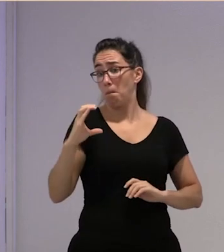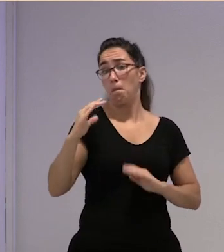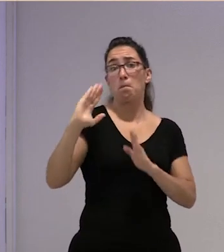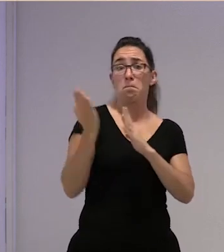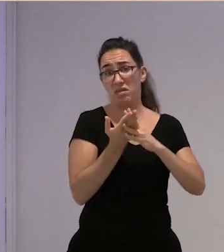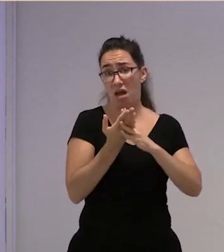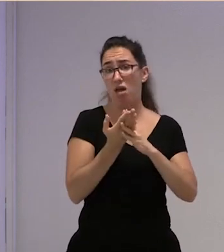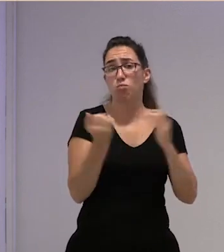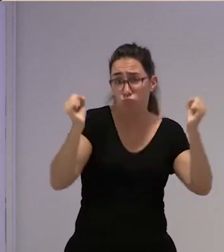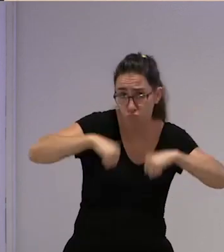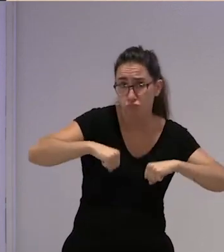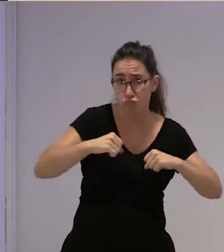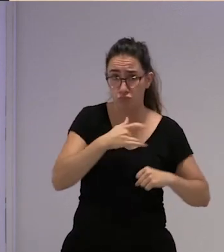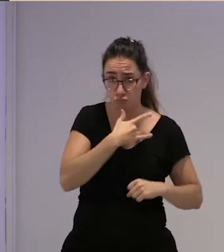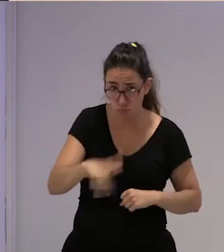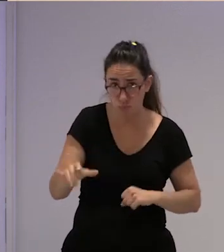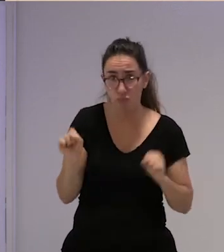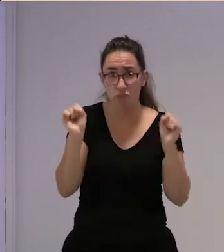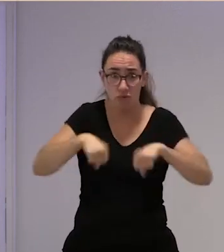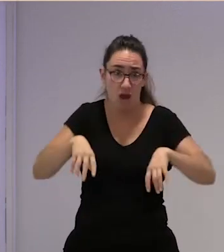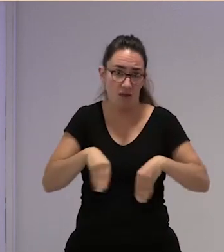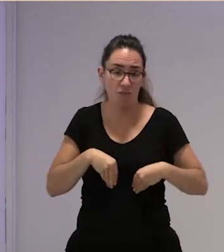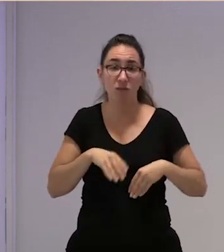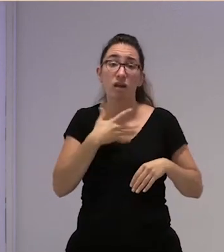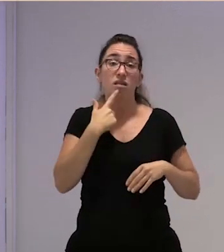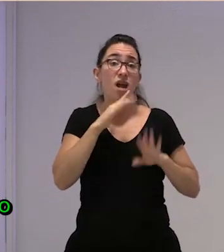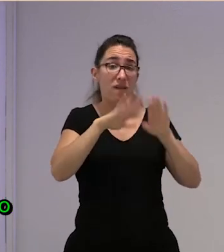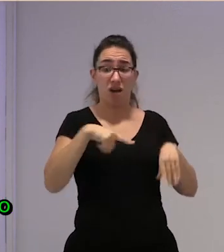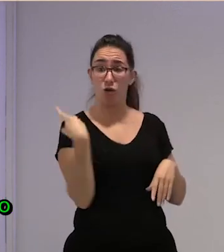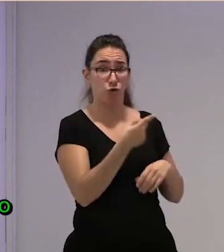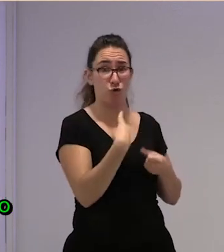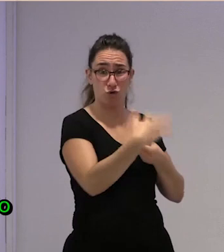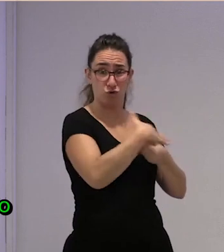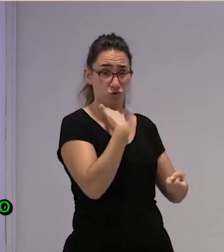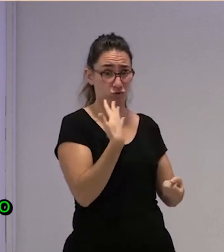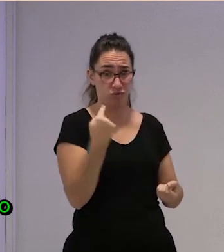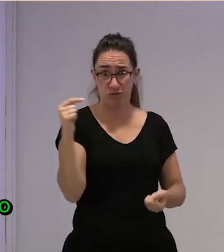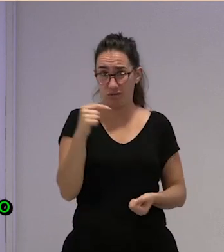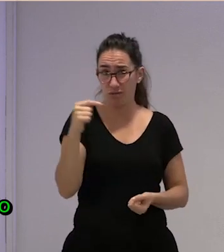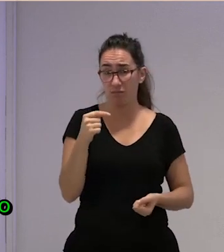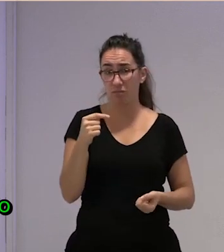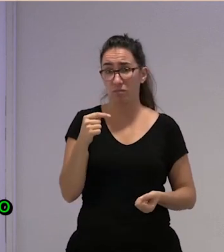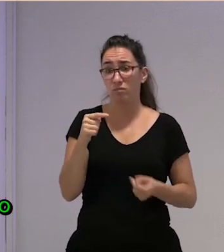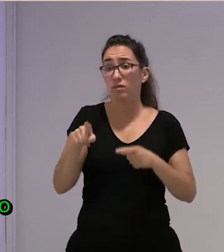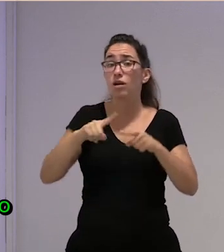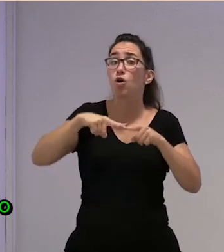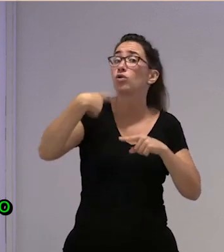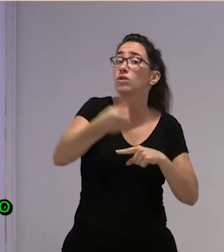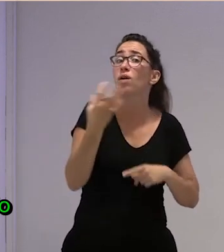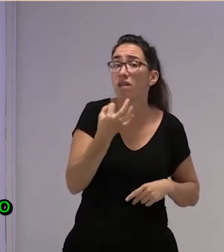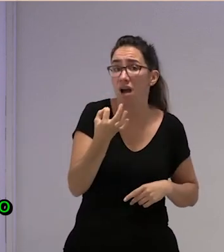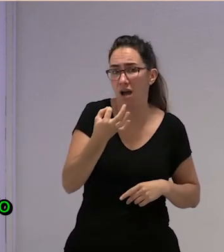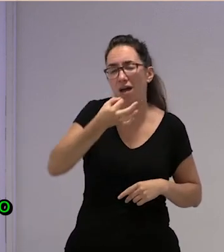es una explotación que de rebote nos pilla todo y a la misma vez lo que está provocando pues es un